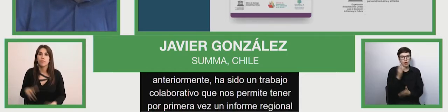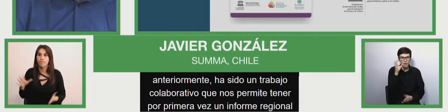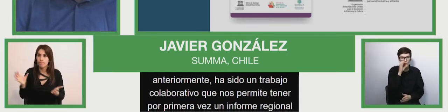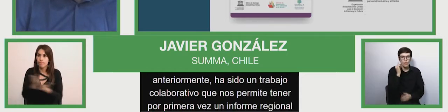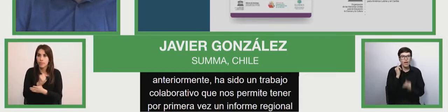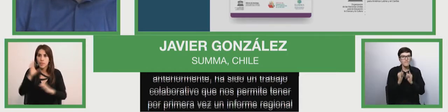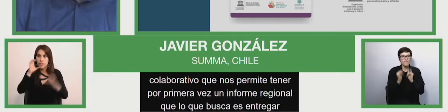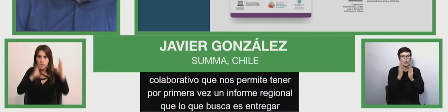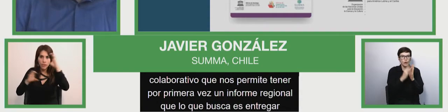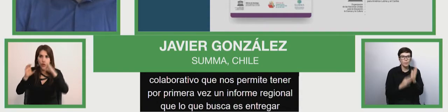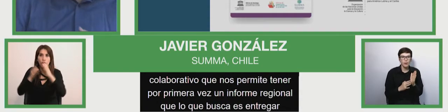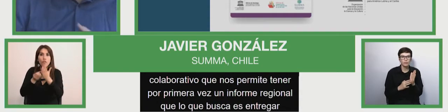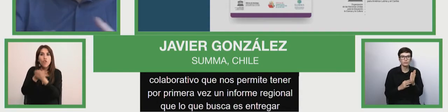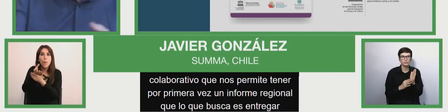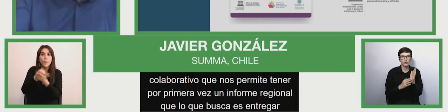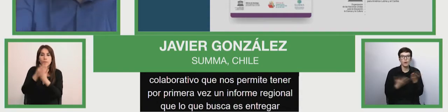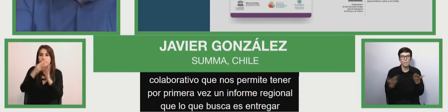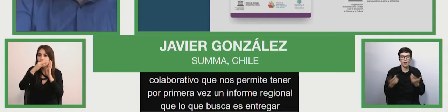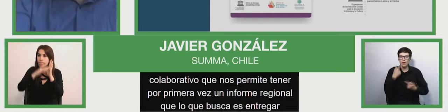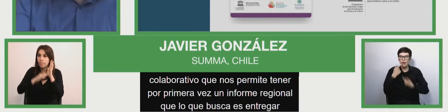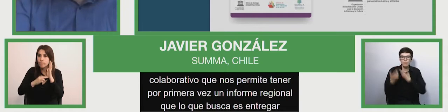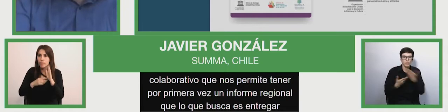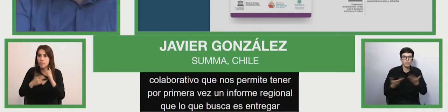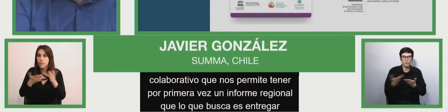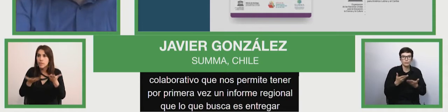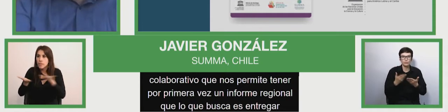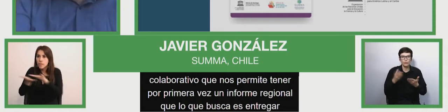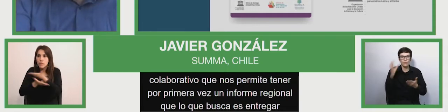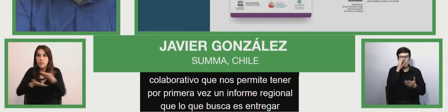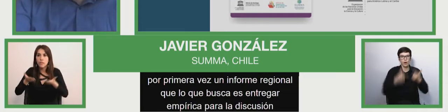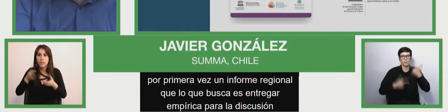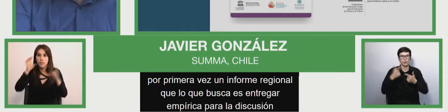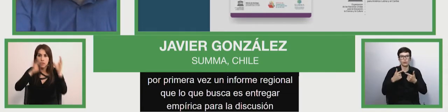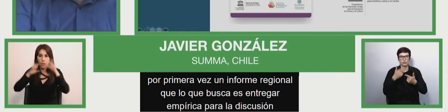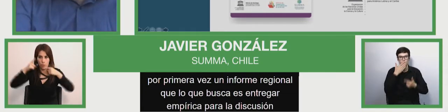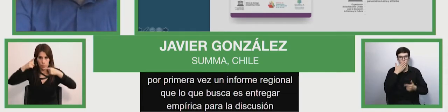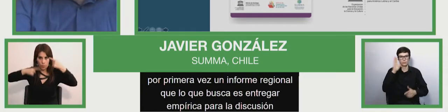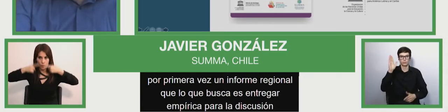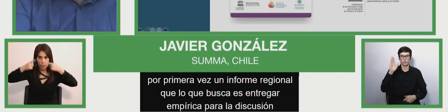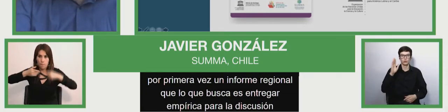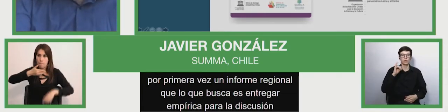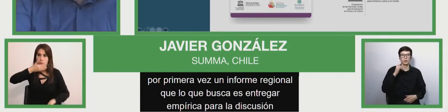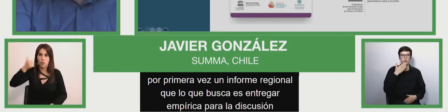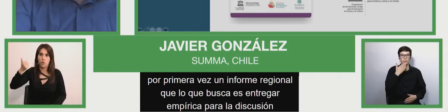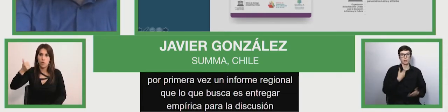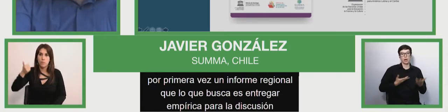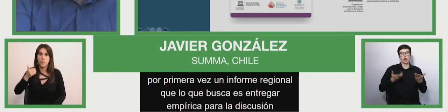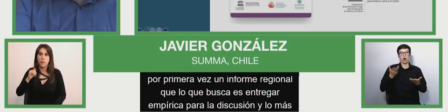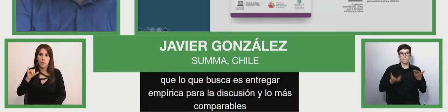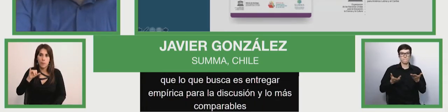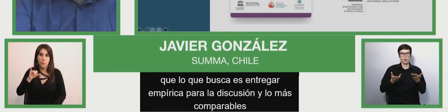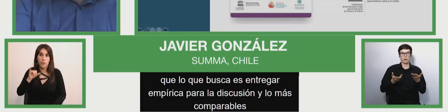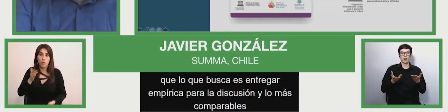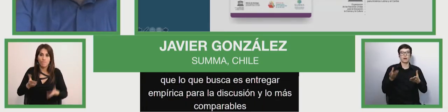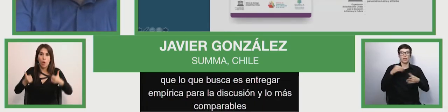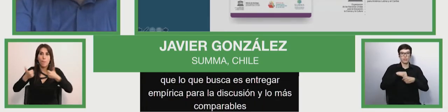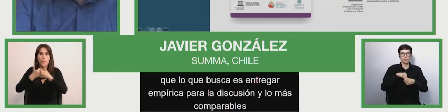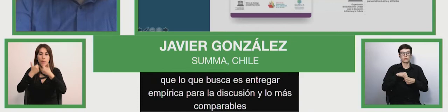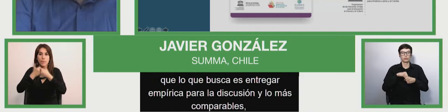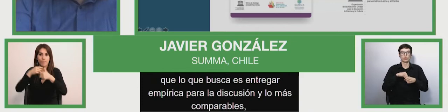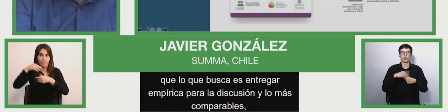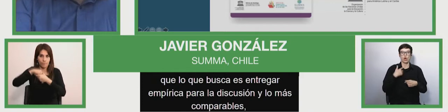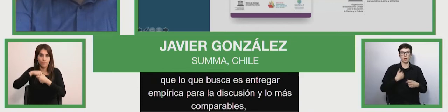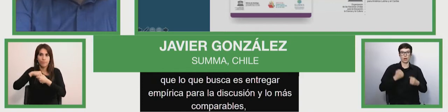la discusión, eh, y lo más comparable dentro de, sí, le voy a, voy a mencionar justamente eso,